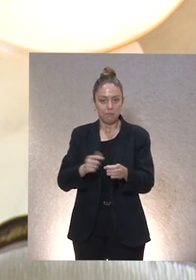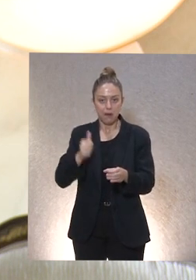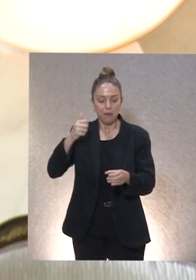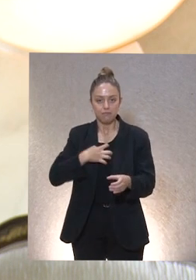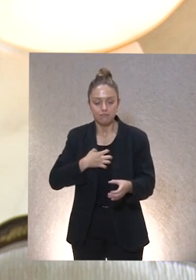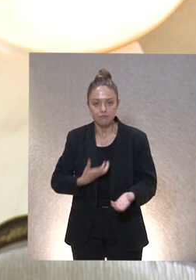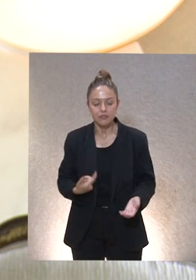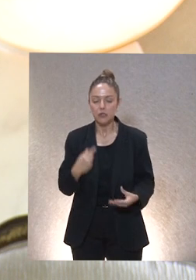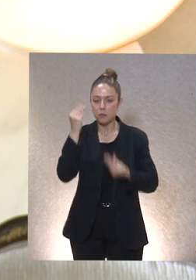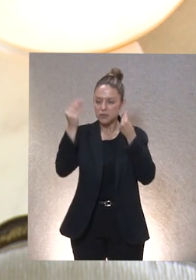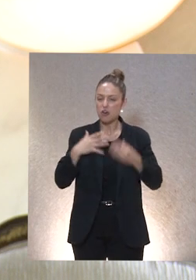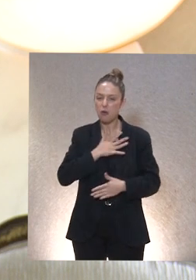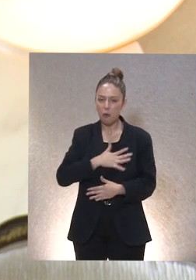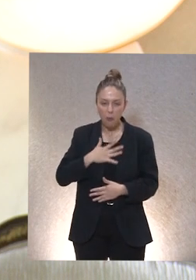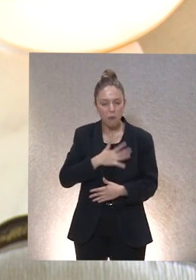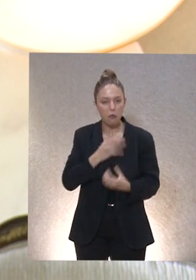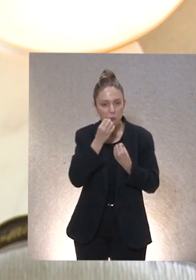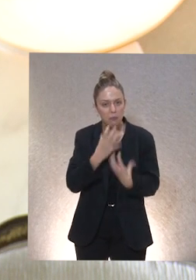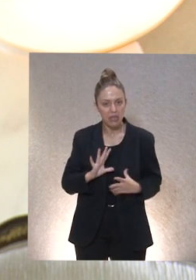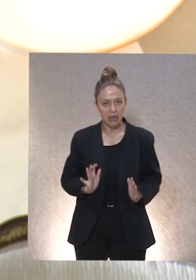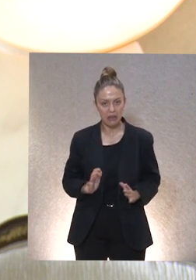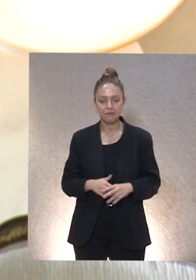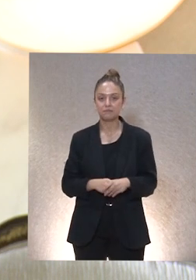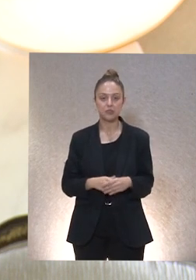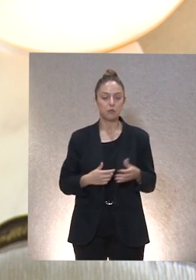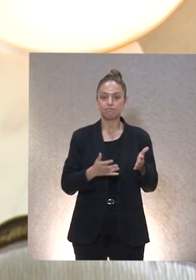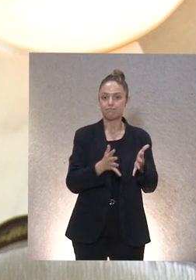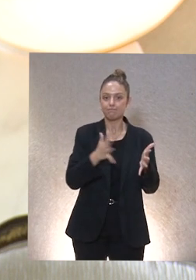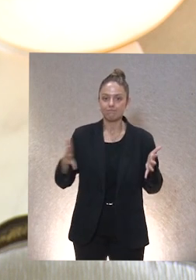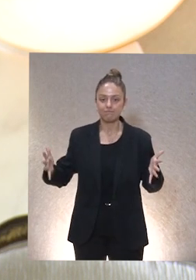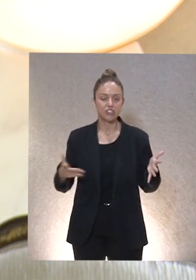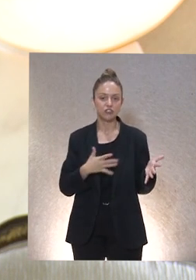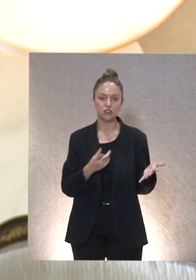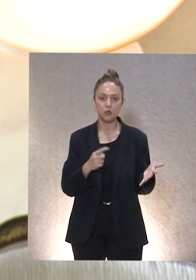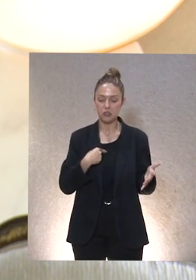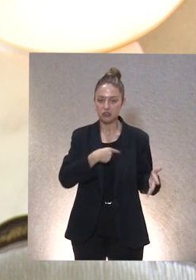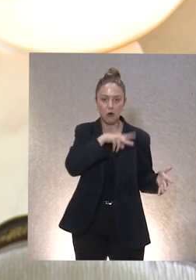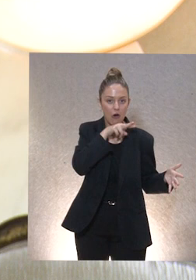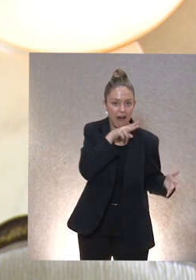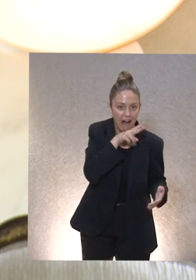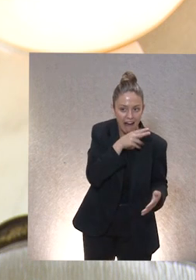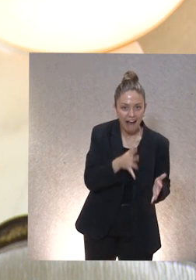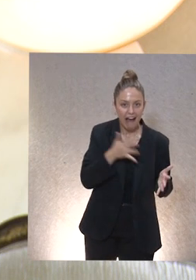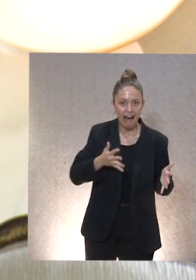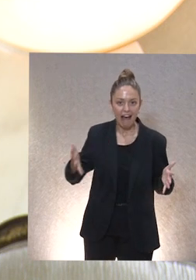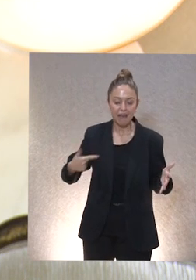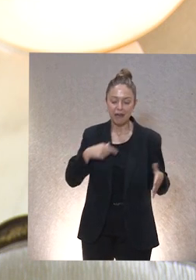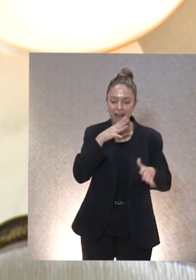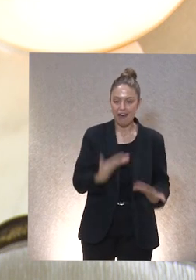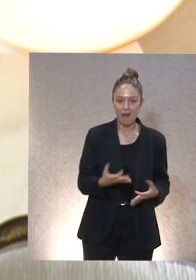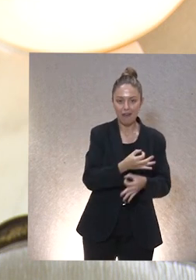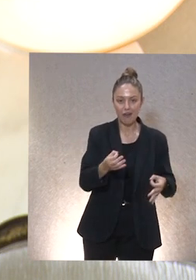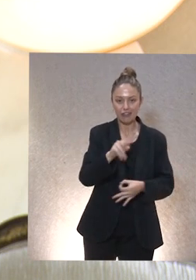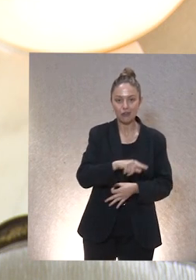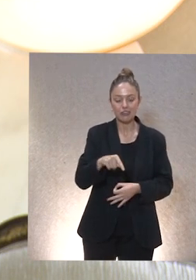todos vamos a estar muy cómodos y muy bien. No me voy a extender, porque yo hablo mucho, pero no es correcto en este momento. Y quiero dar